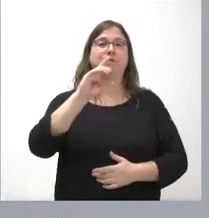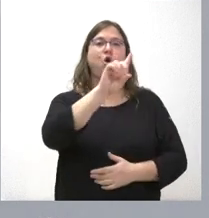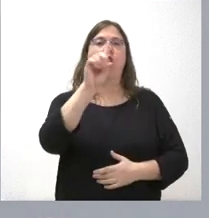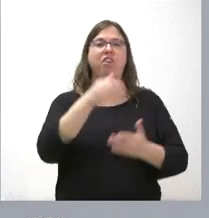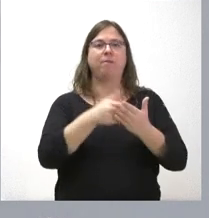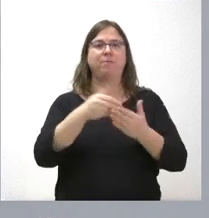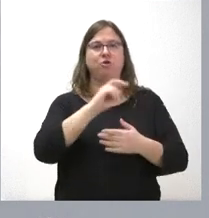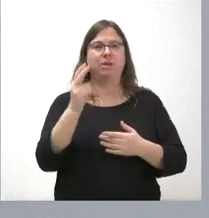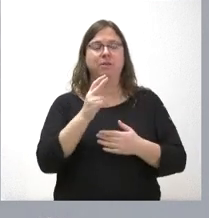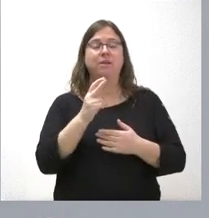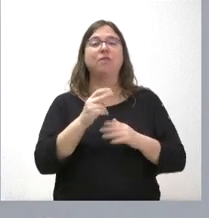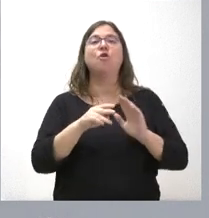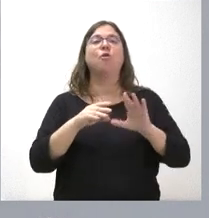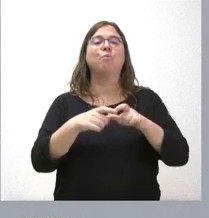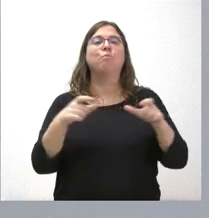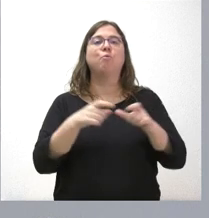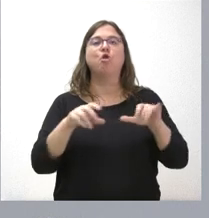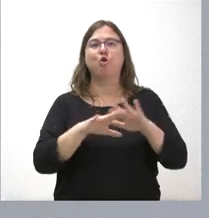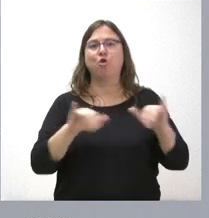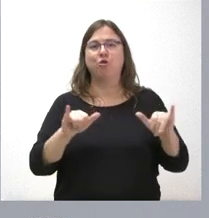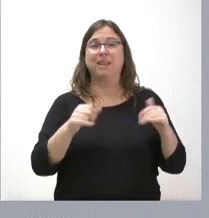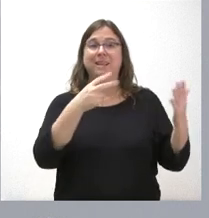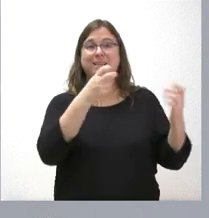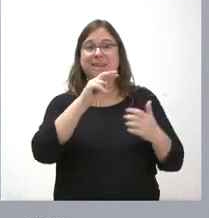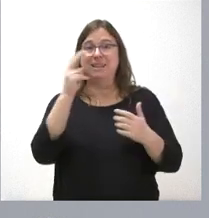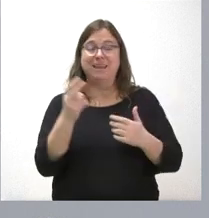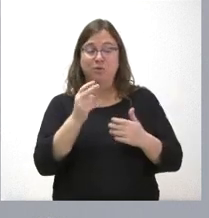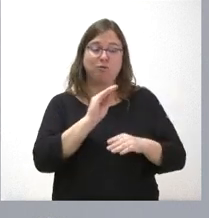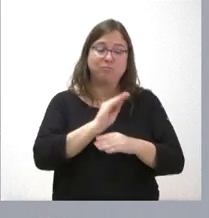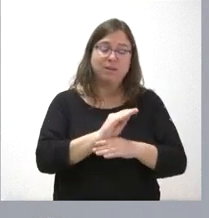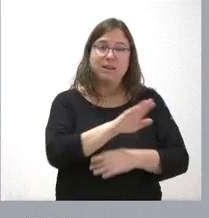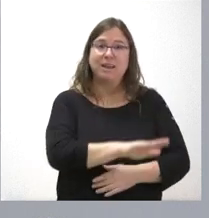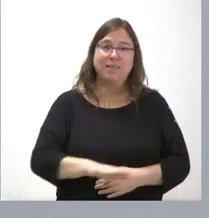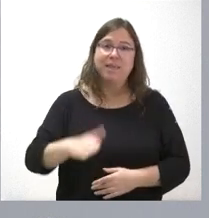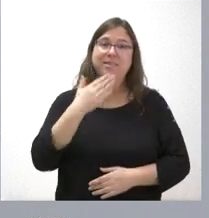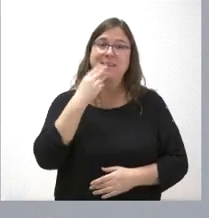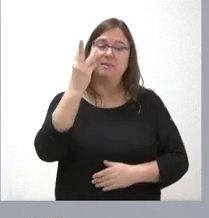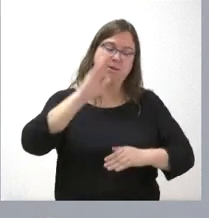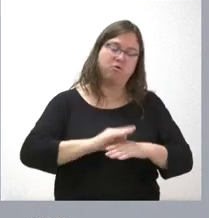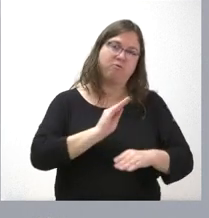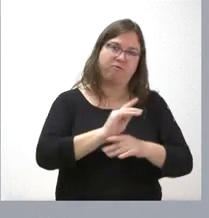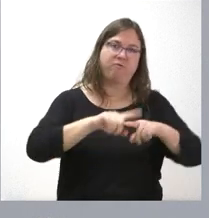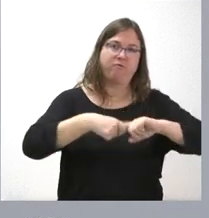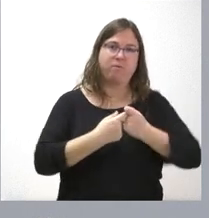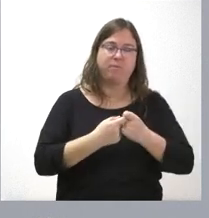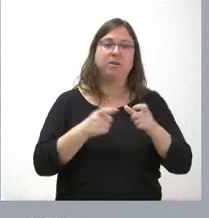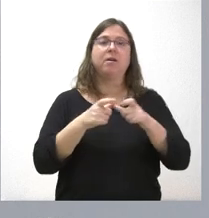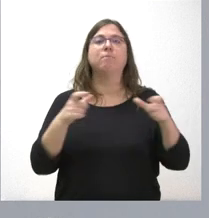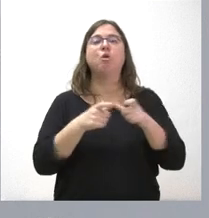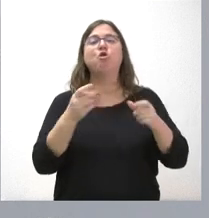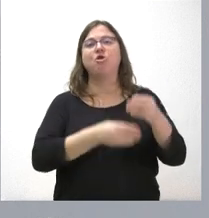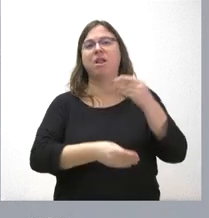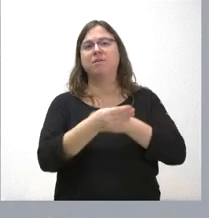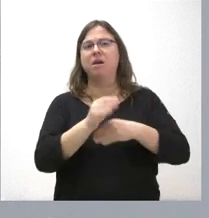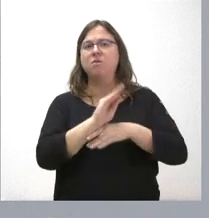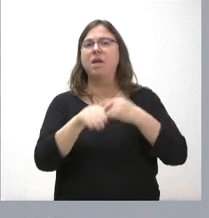del bono concilia, que son 700 euros de ayuda a familias con niños menores de tres años. La puesta en marcha de bono nacimiento, con